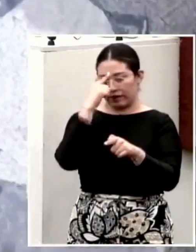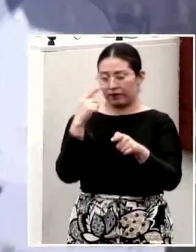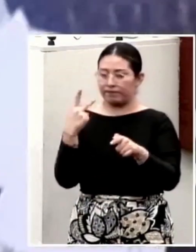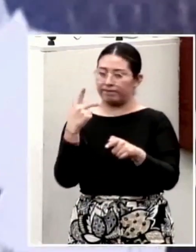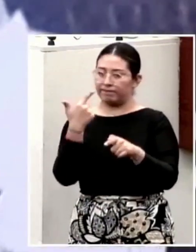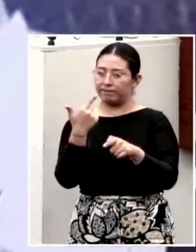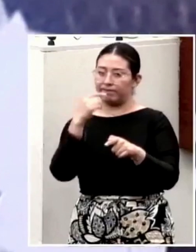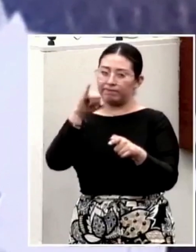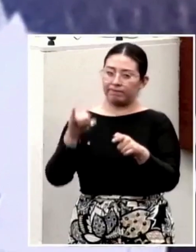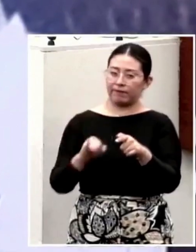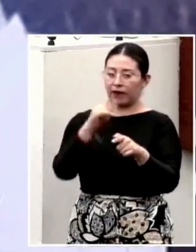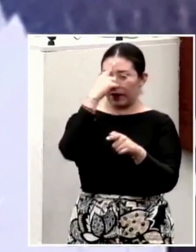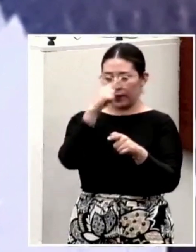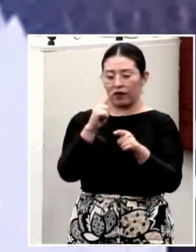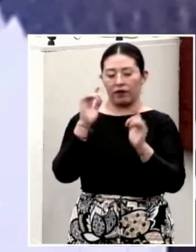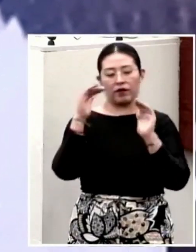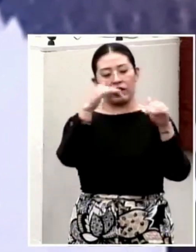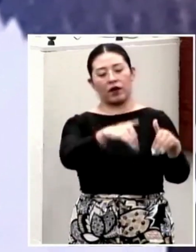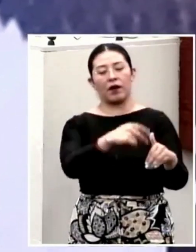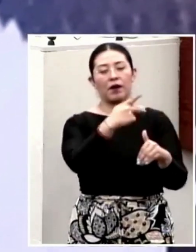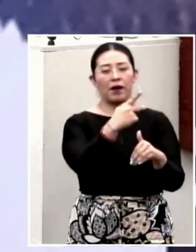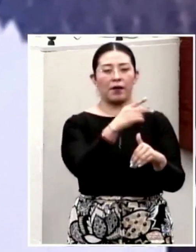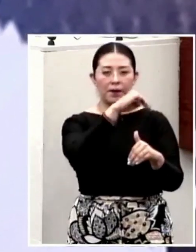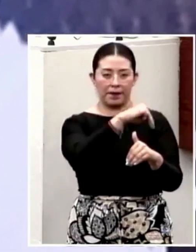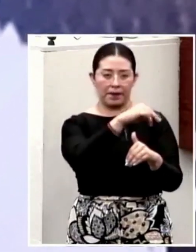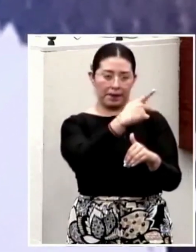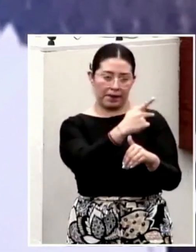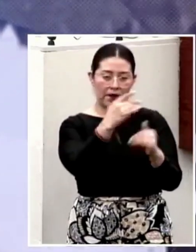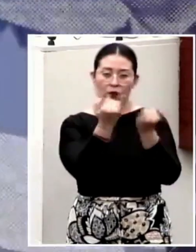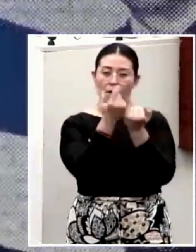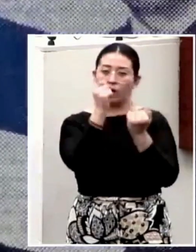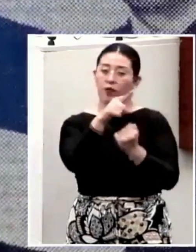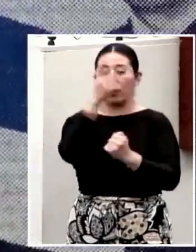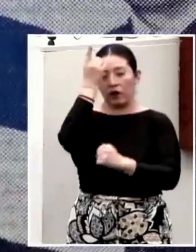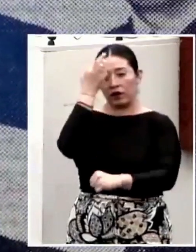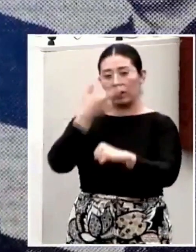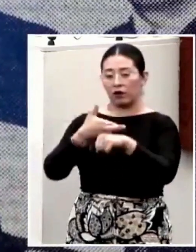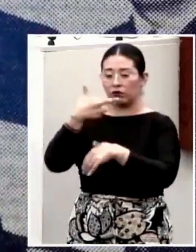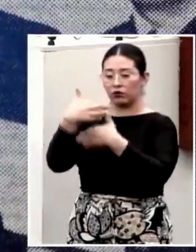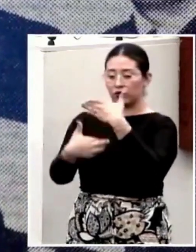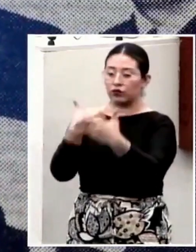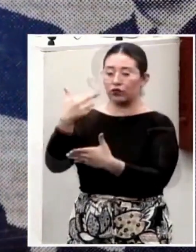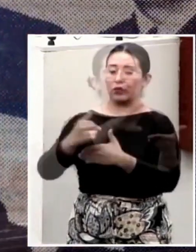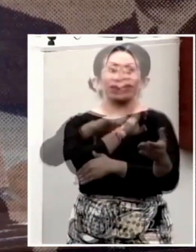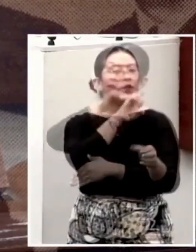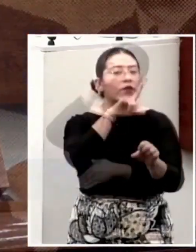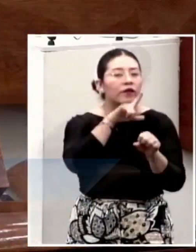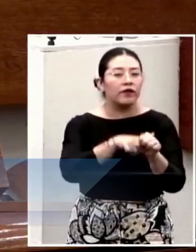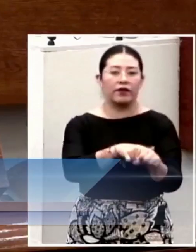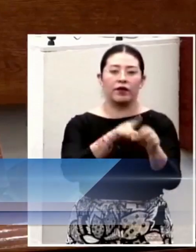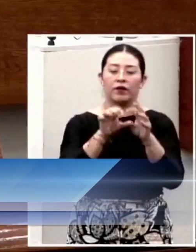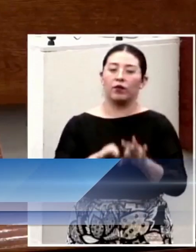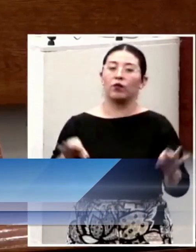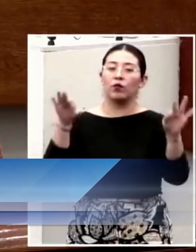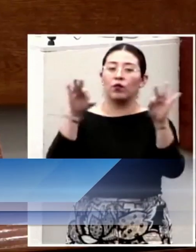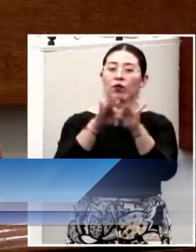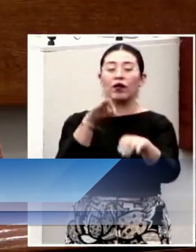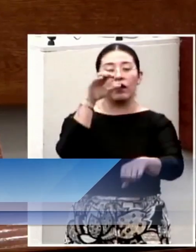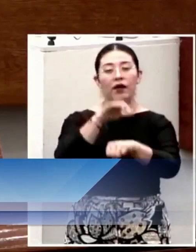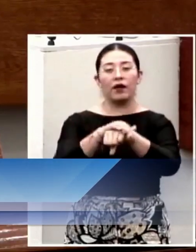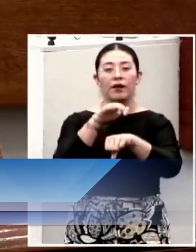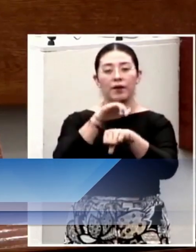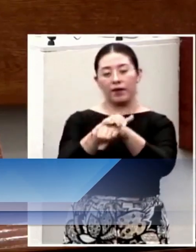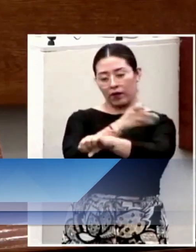ceremonia donde la diputada local María Claudia Tristán Alvarado, destacó la trayectoria educativa, política y empresarial de Torres Corzo. A los amigos